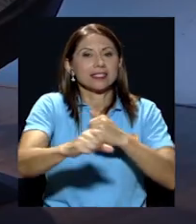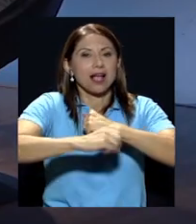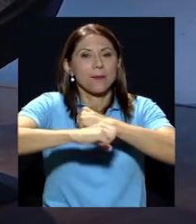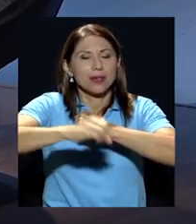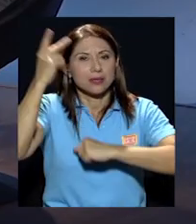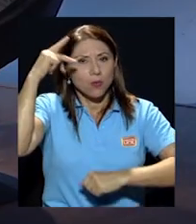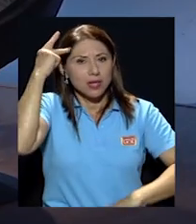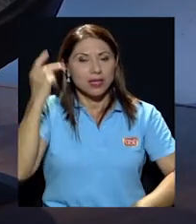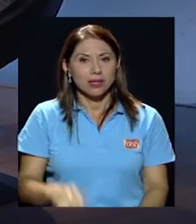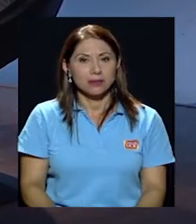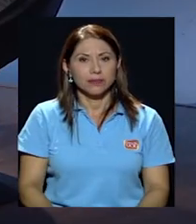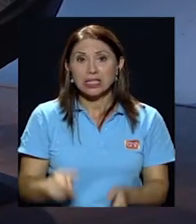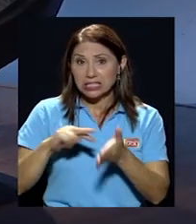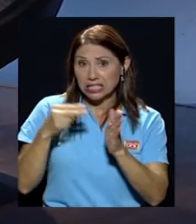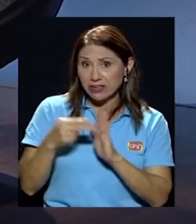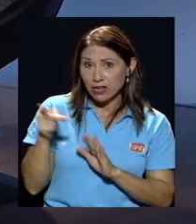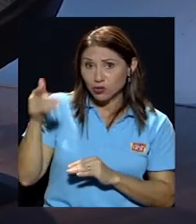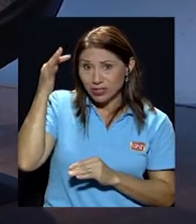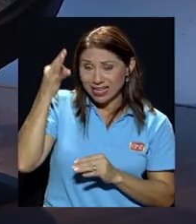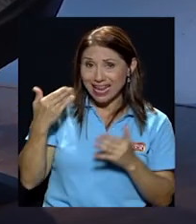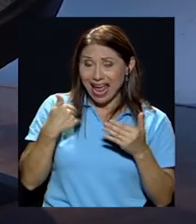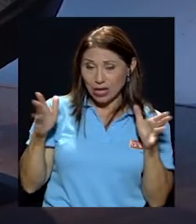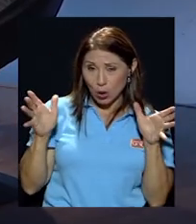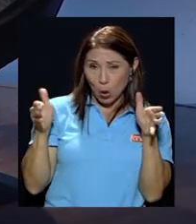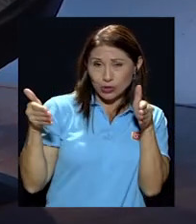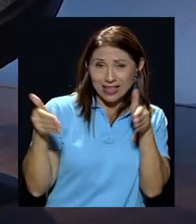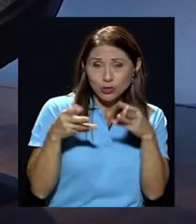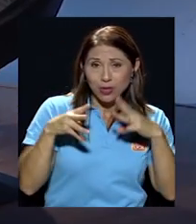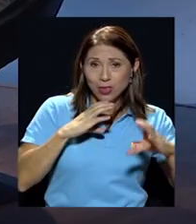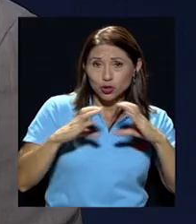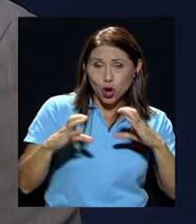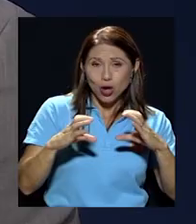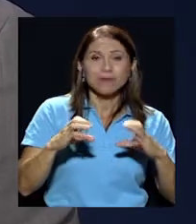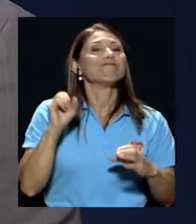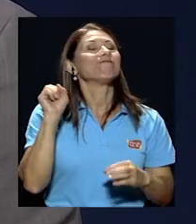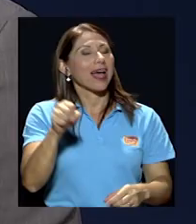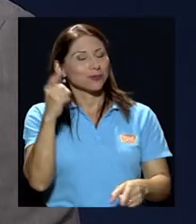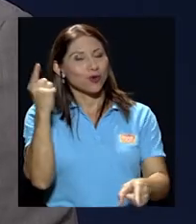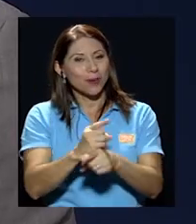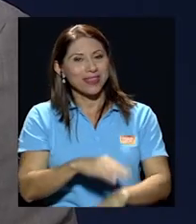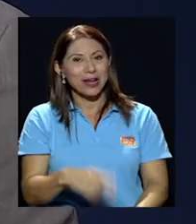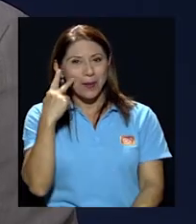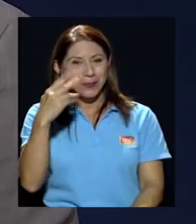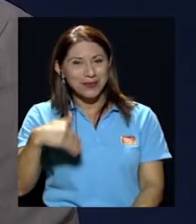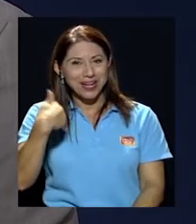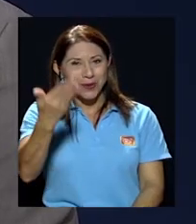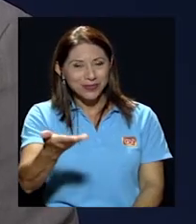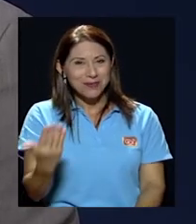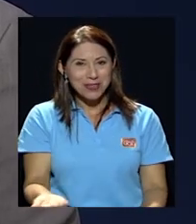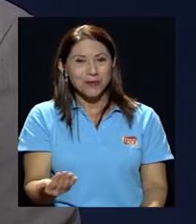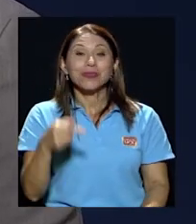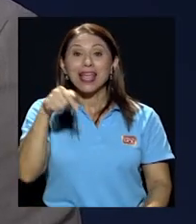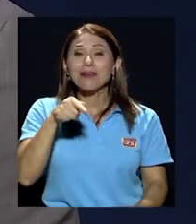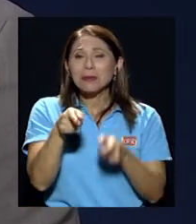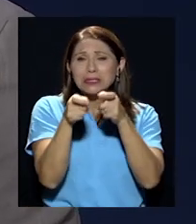que de algún modo exista concentración de medios lo vamos a ver en el otro segmento lo vamos a ver en el otro segmento y vamos a